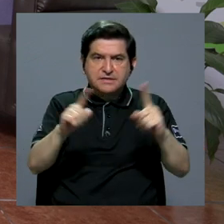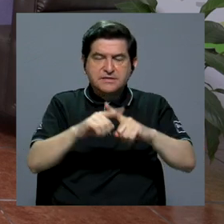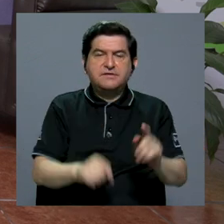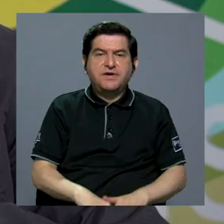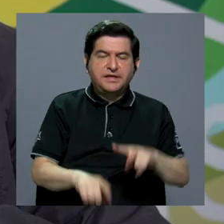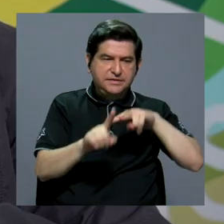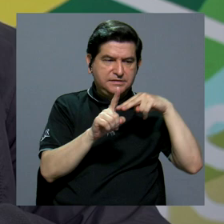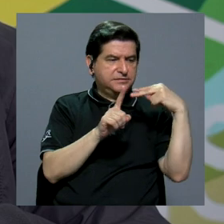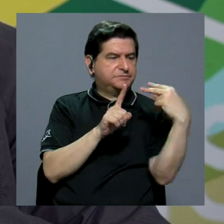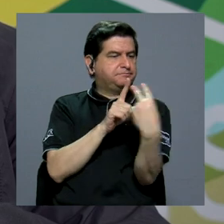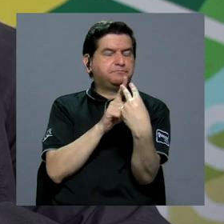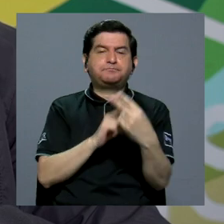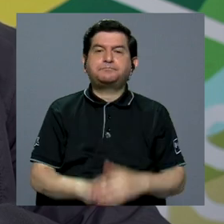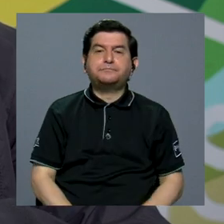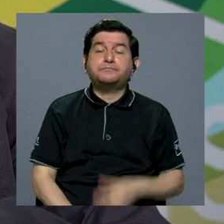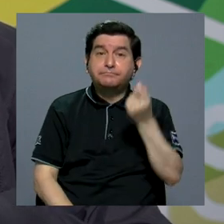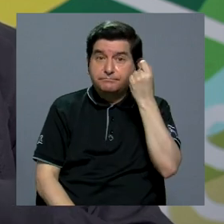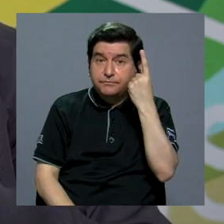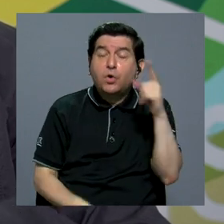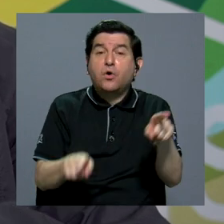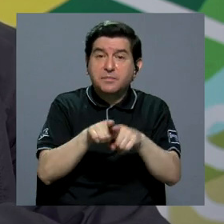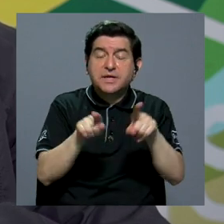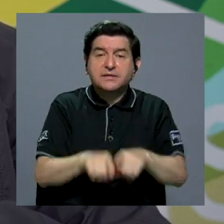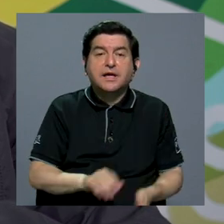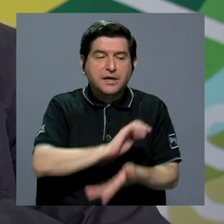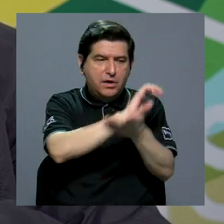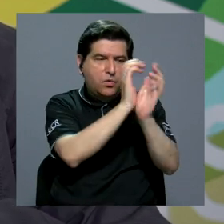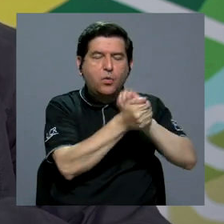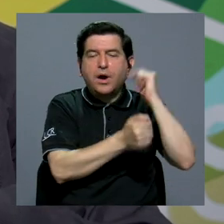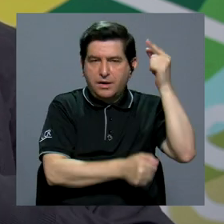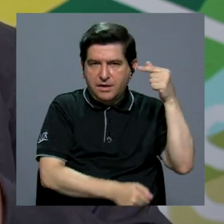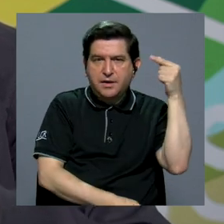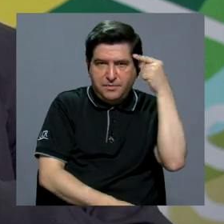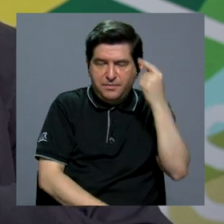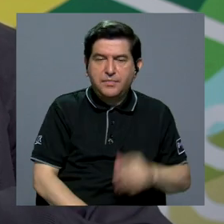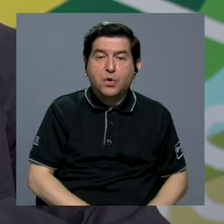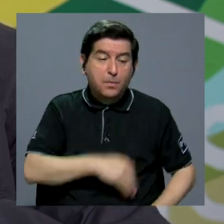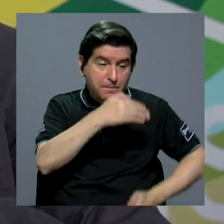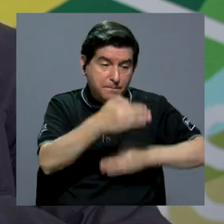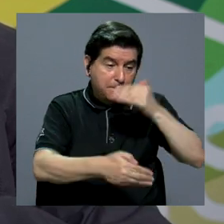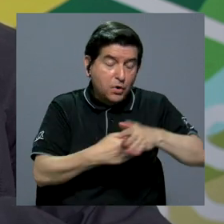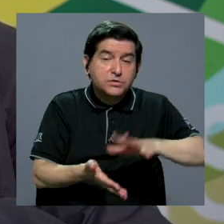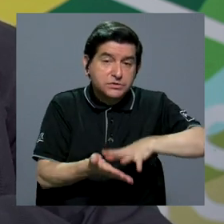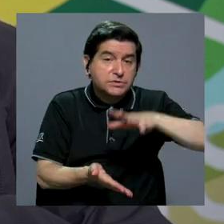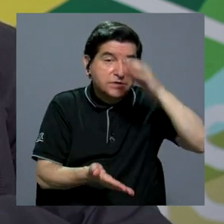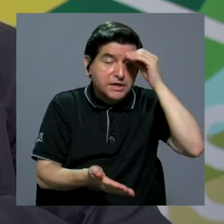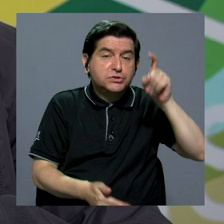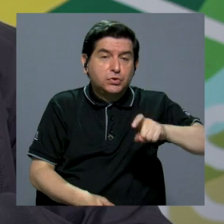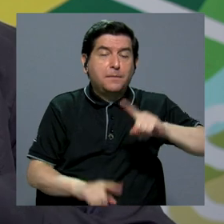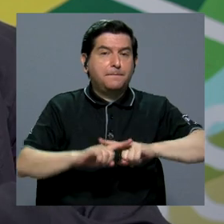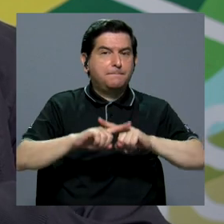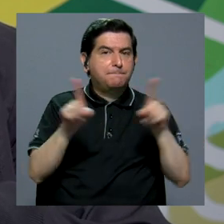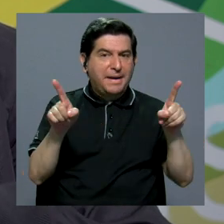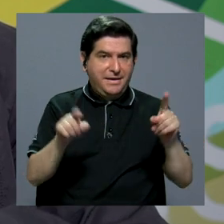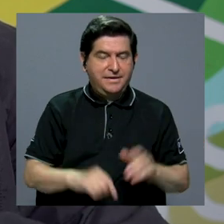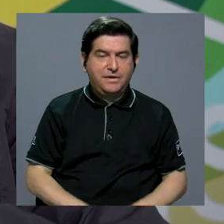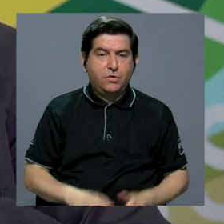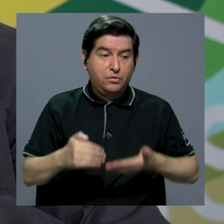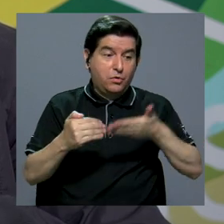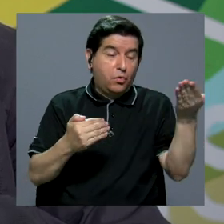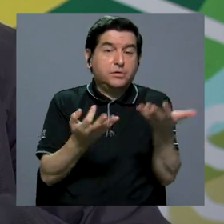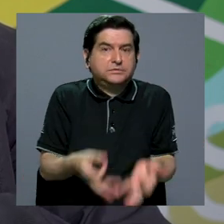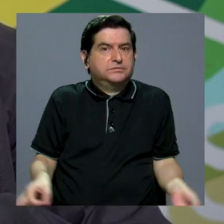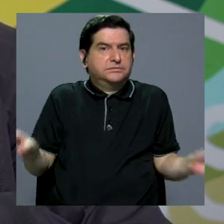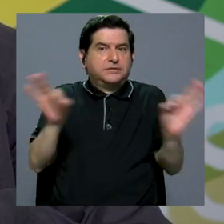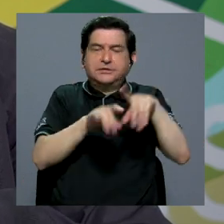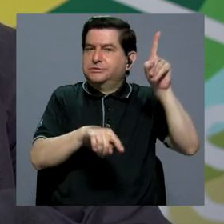puntos de vista, entendiendo también que hay una transición en el gobierno y que hay un proceso de aprendizaje, pero creo que hay aspectos